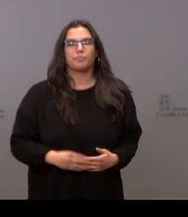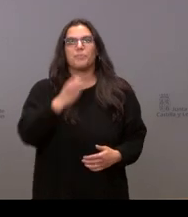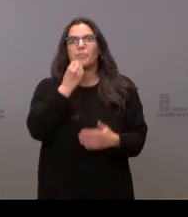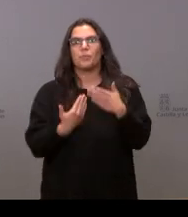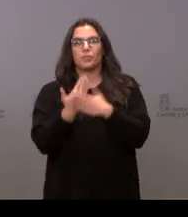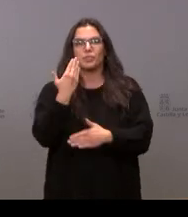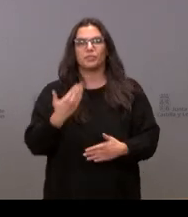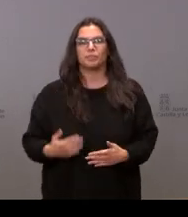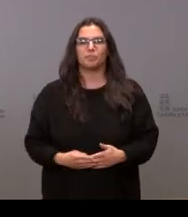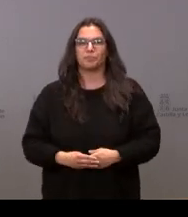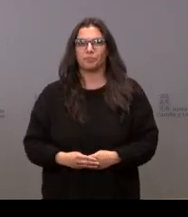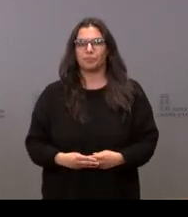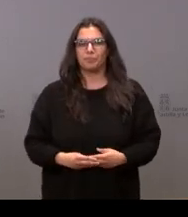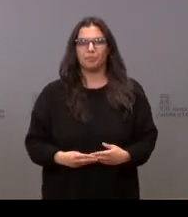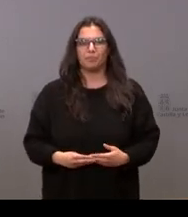Buenos días.